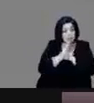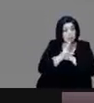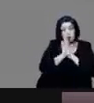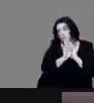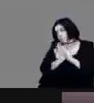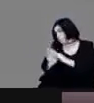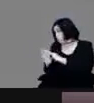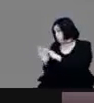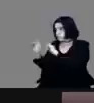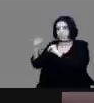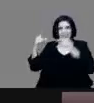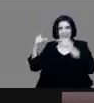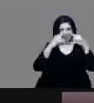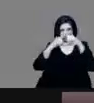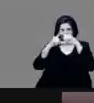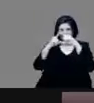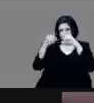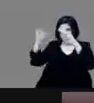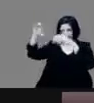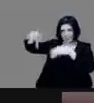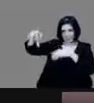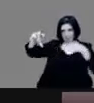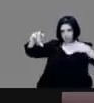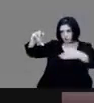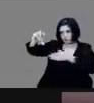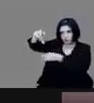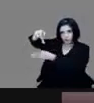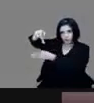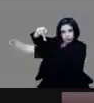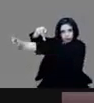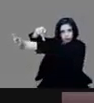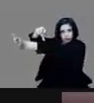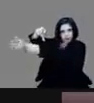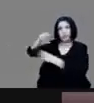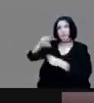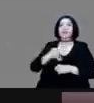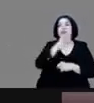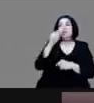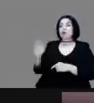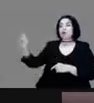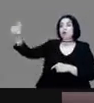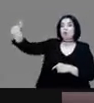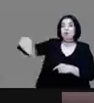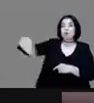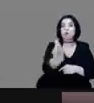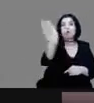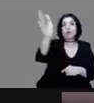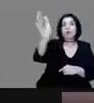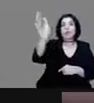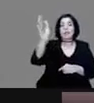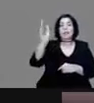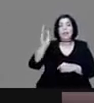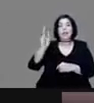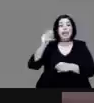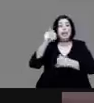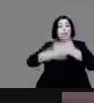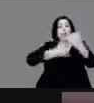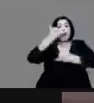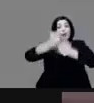catedral por la calle de Guatemala y atraviesa en medio exactamente de la cancha del juego de pelota pasó en medio